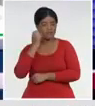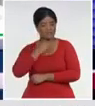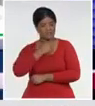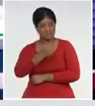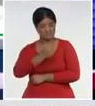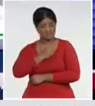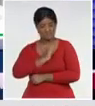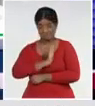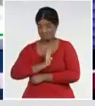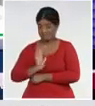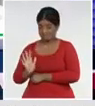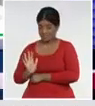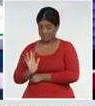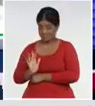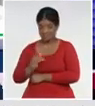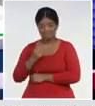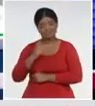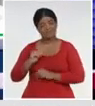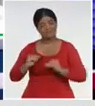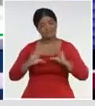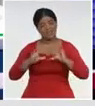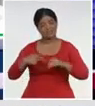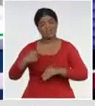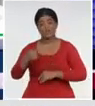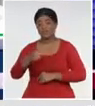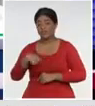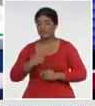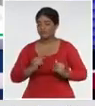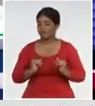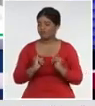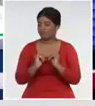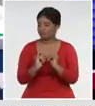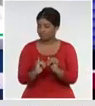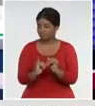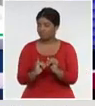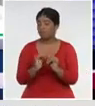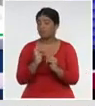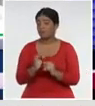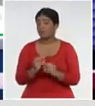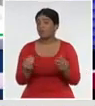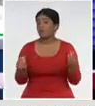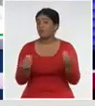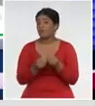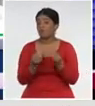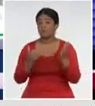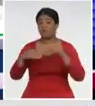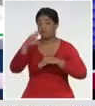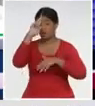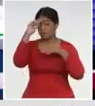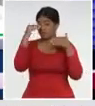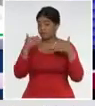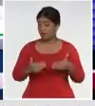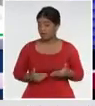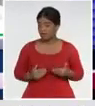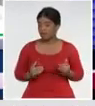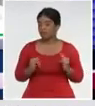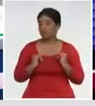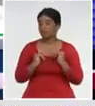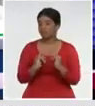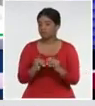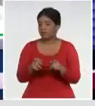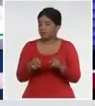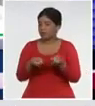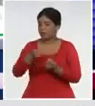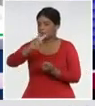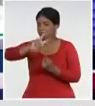de prensa que cada mañana transmite, de conjunto con el Ministerio de Salud Pública, nuestro sistema de la radio y la